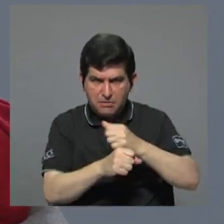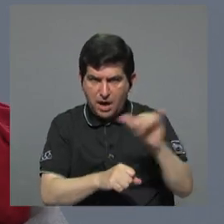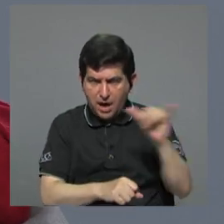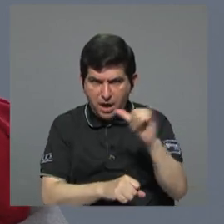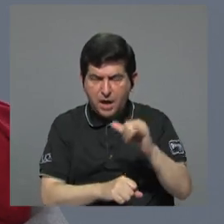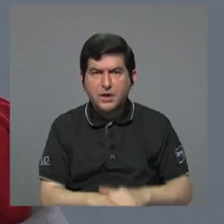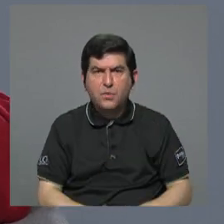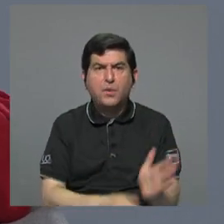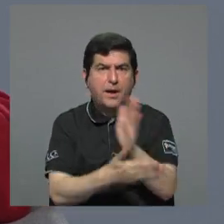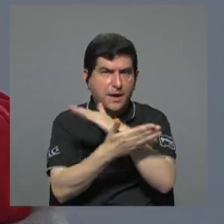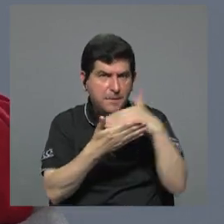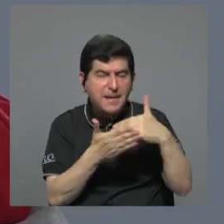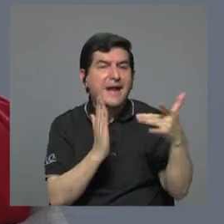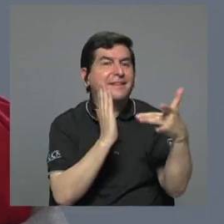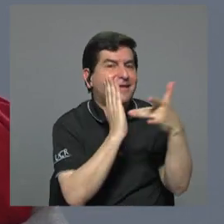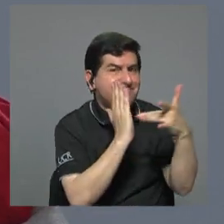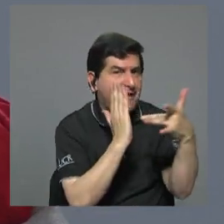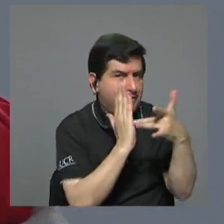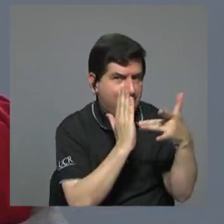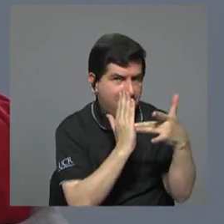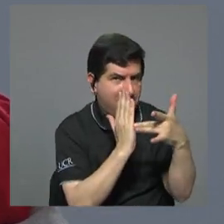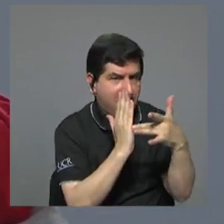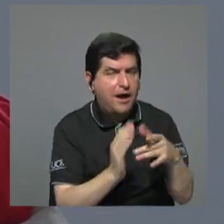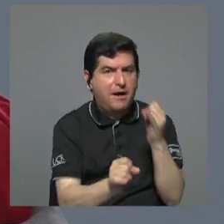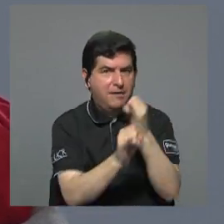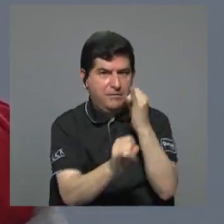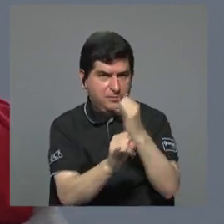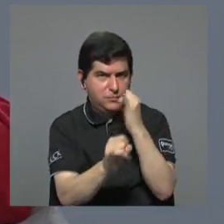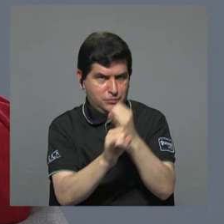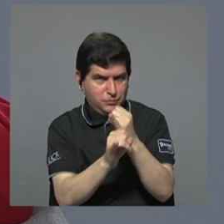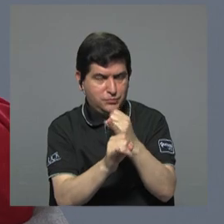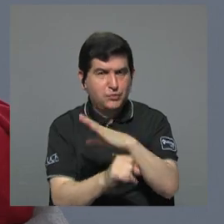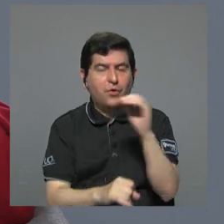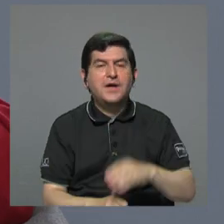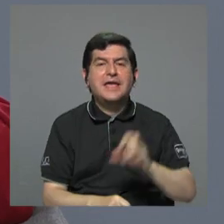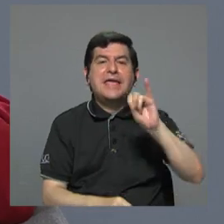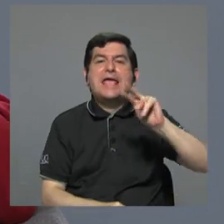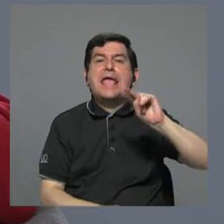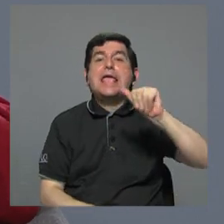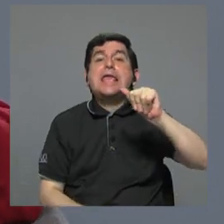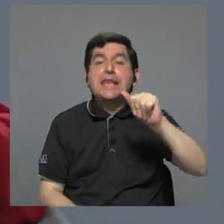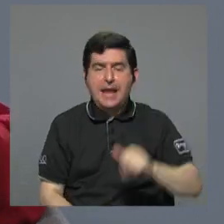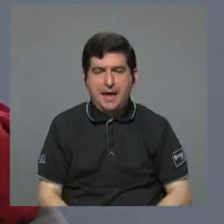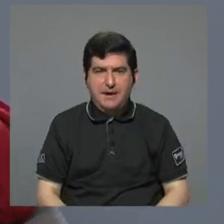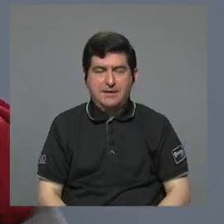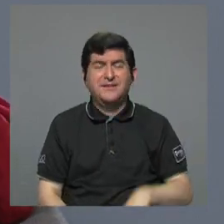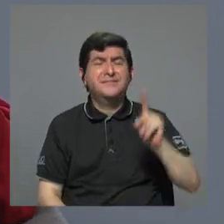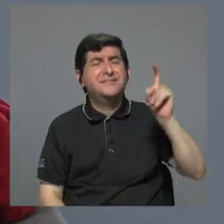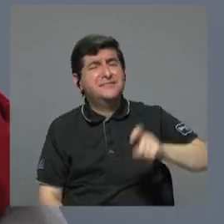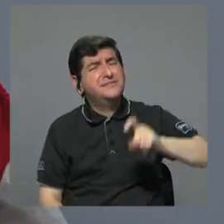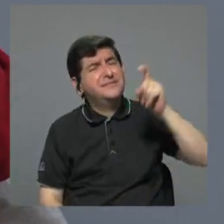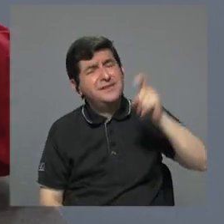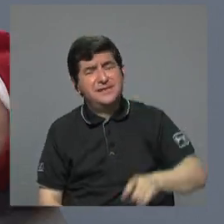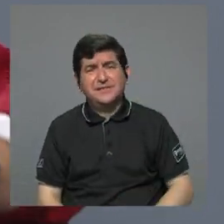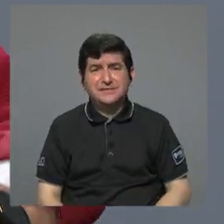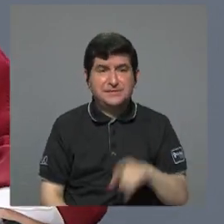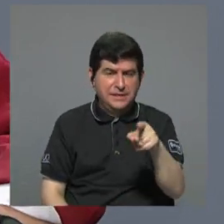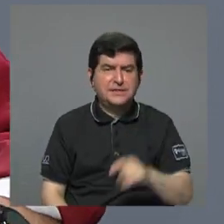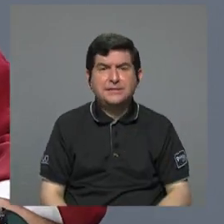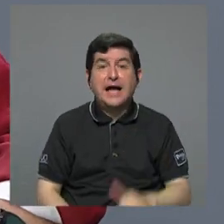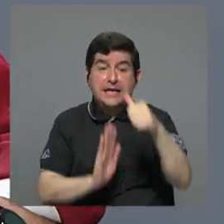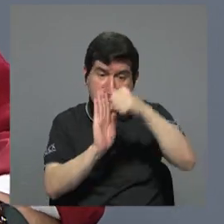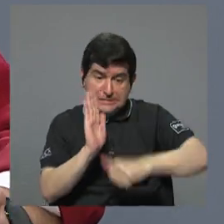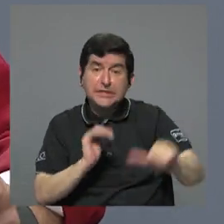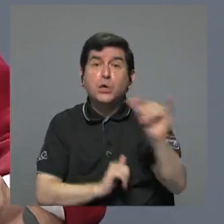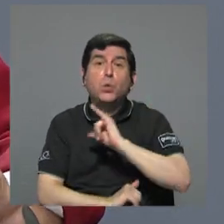en lo que es la parte técnica de las instituciones y el INAH, el INAH hay que ponerle cirugía